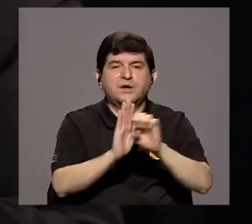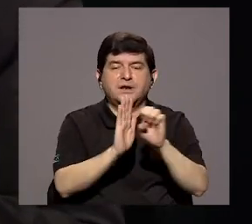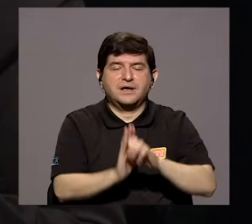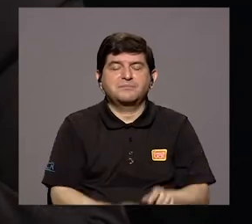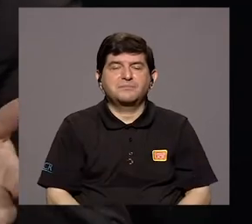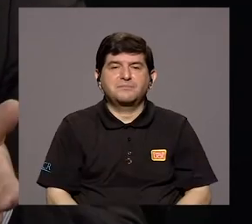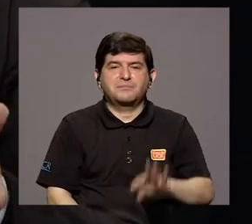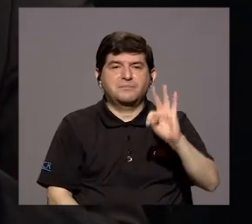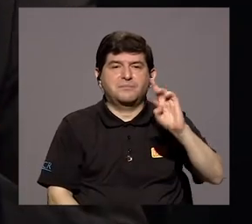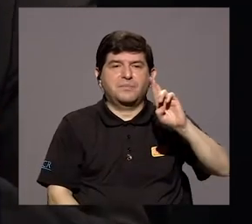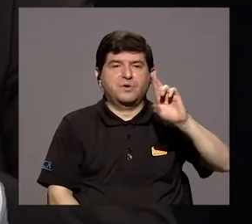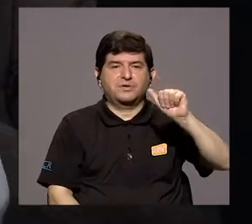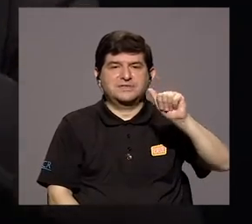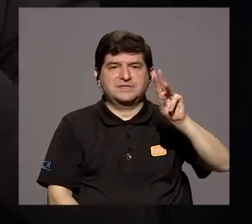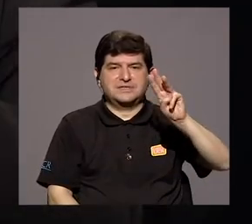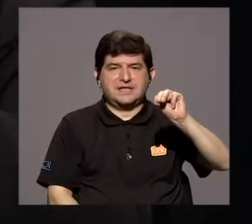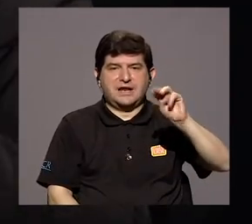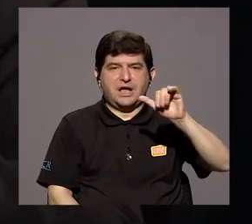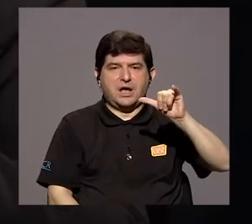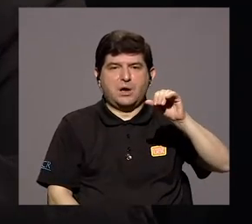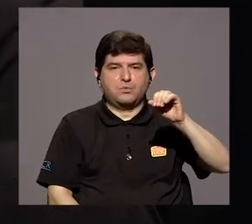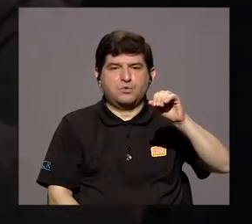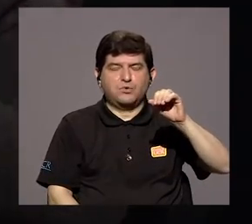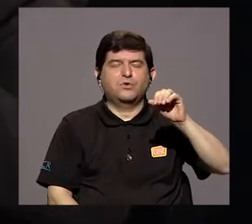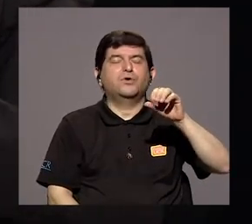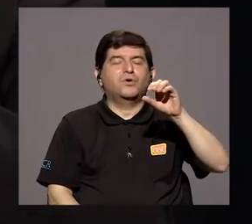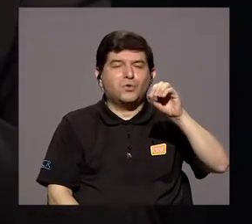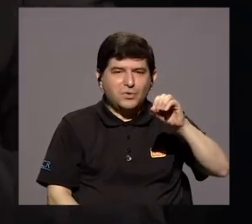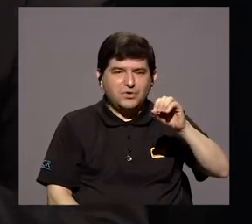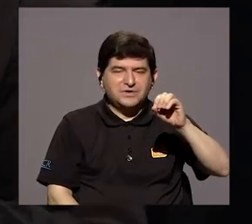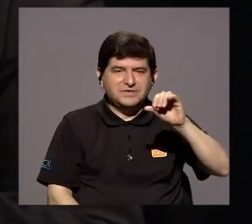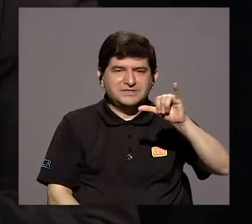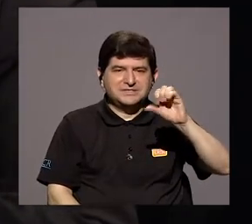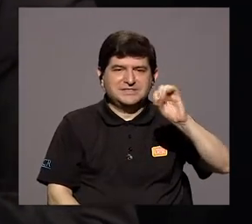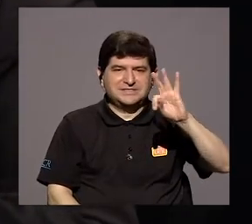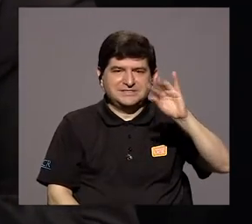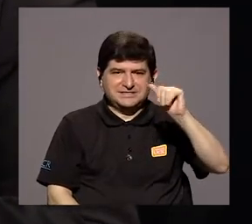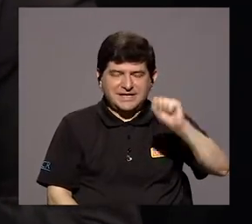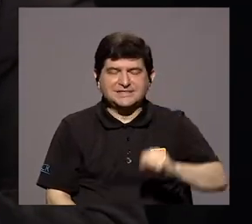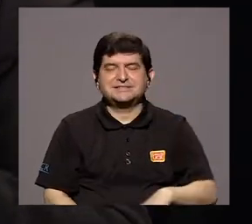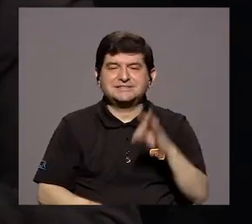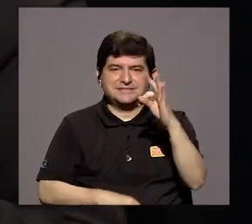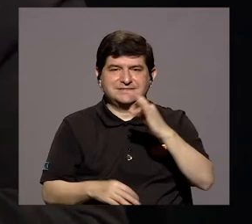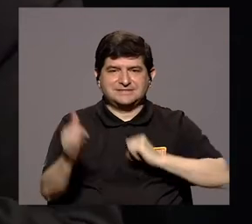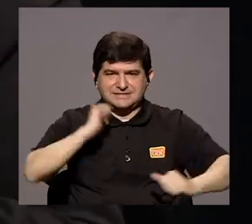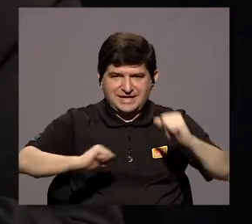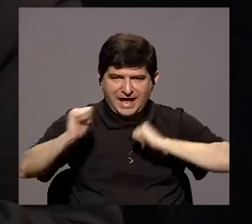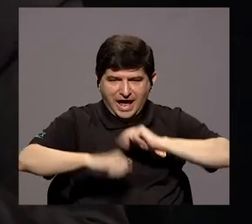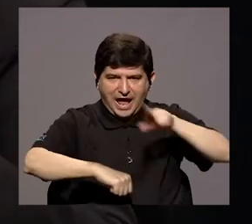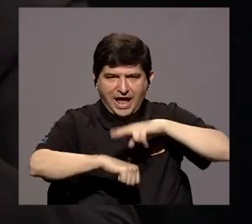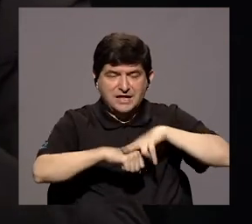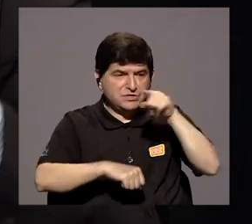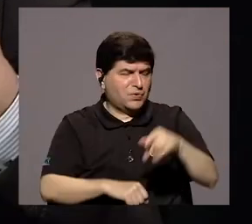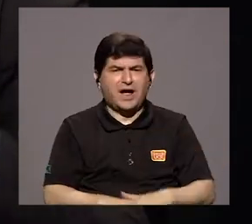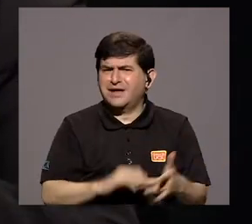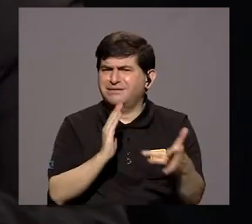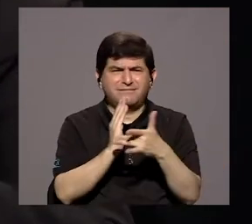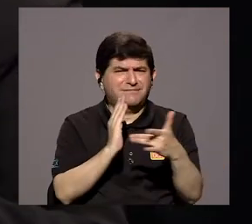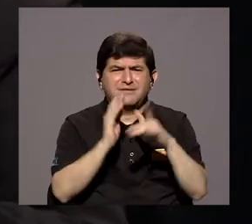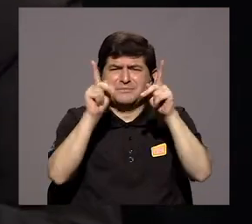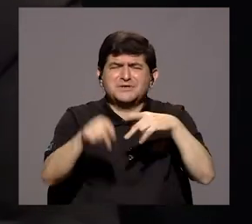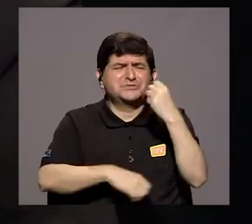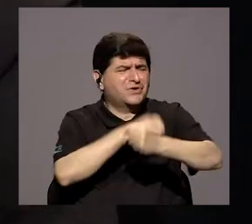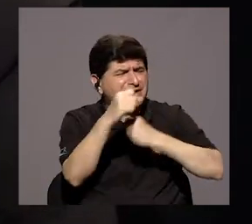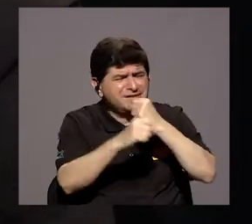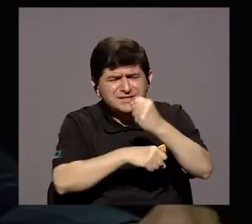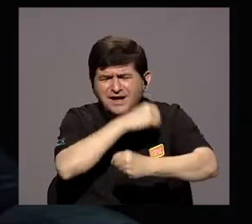tramoyistas del Teatro Nacional, cuando se pasa la tramoya y todo eso es mecanizado manualmente, no hay nada de tecnología, hay gente que tienen